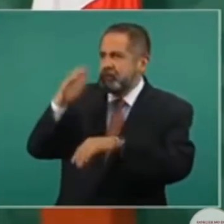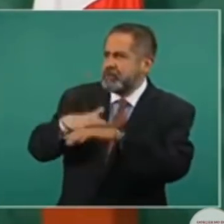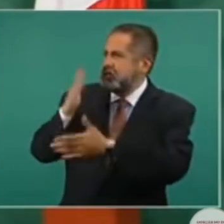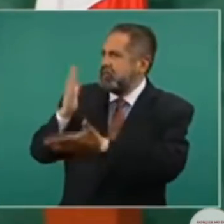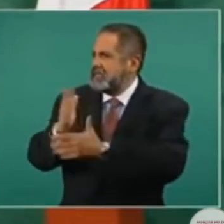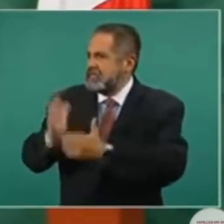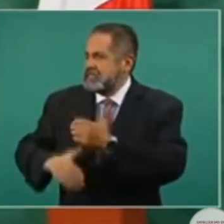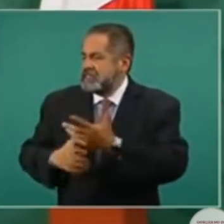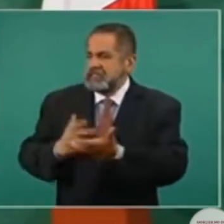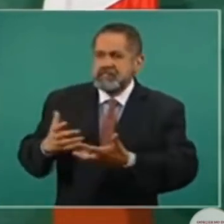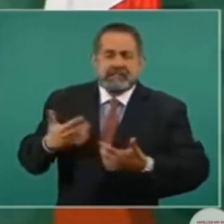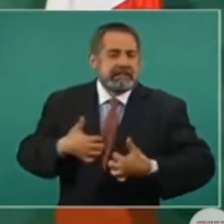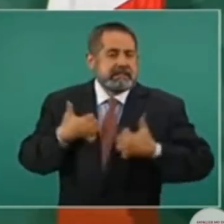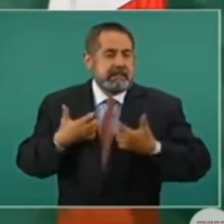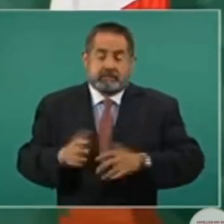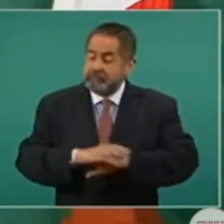Nos vemos en el próximo video.